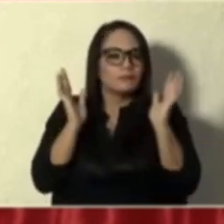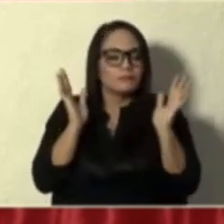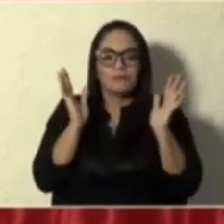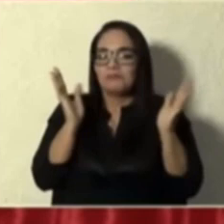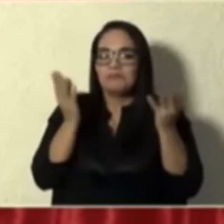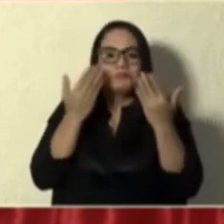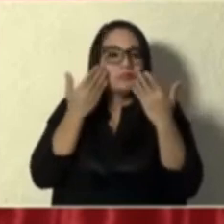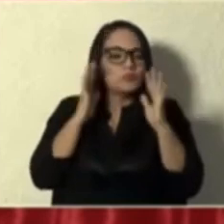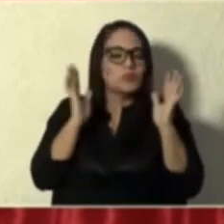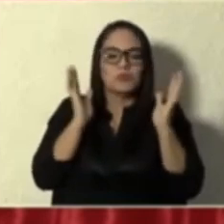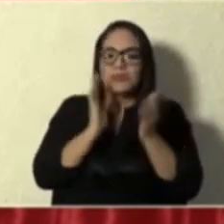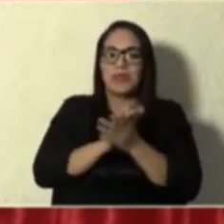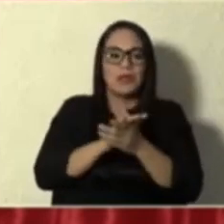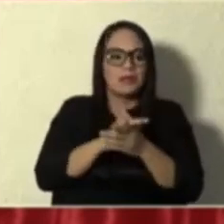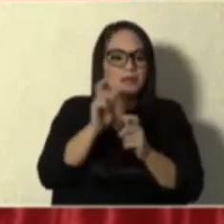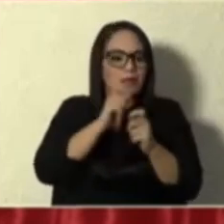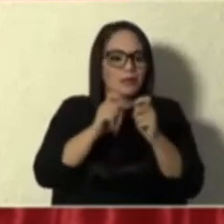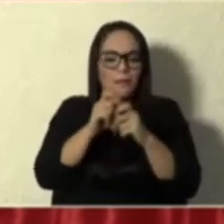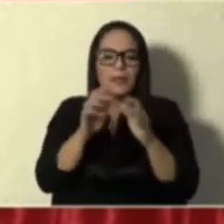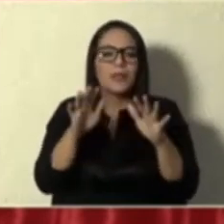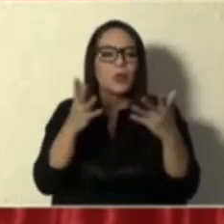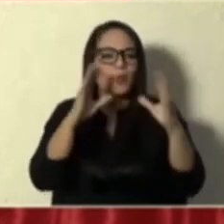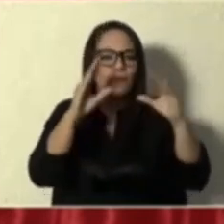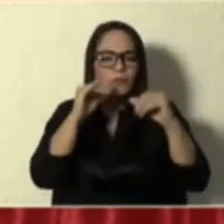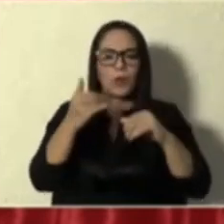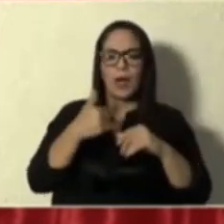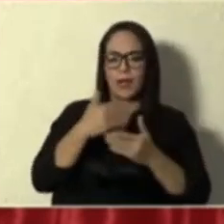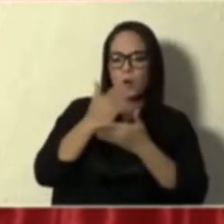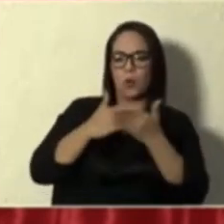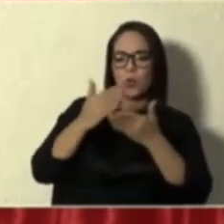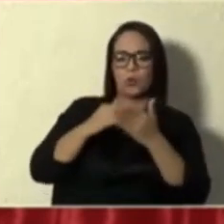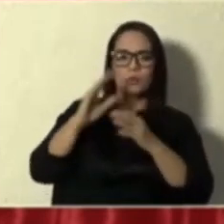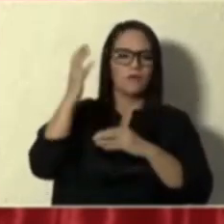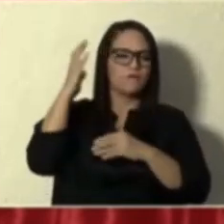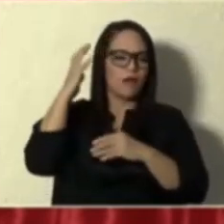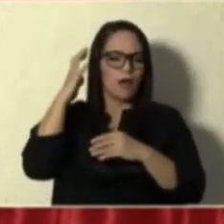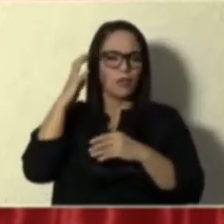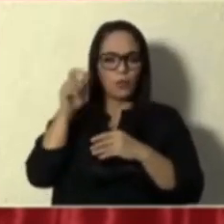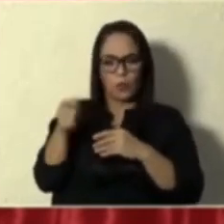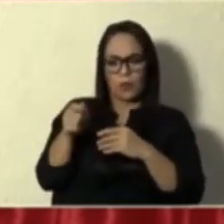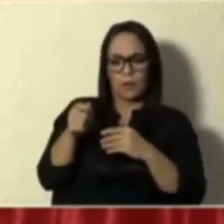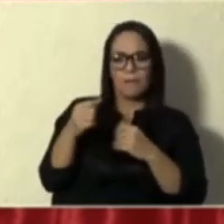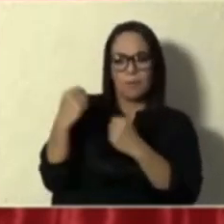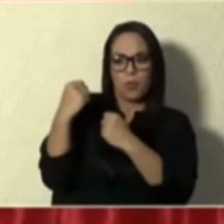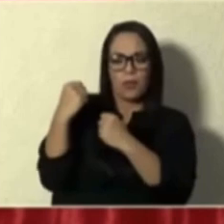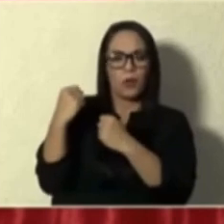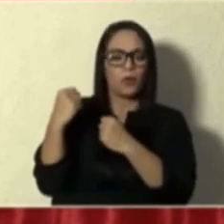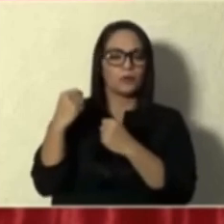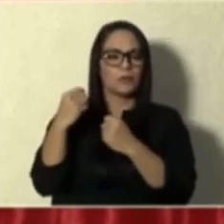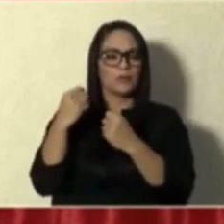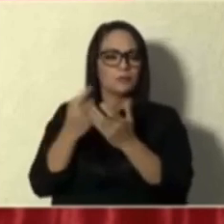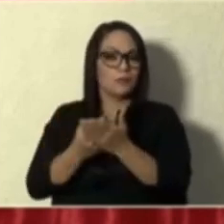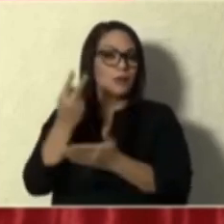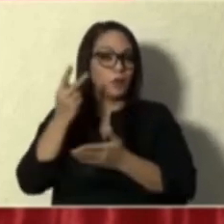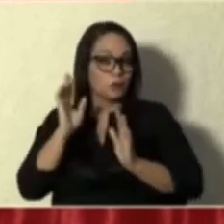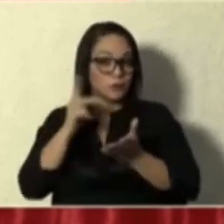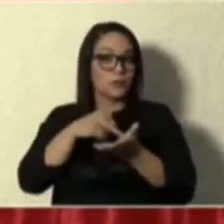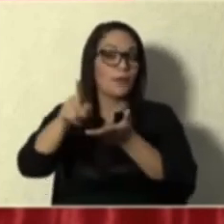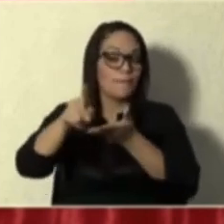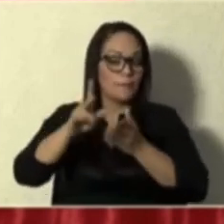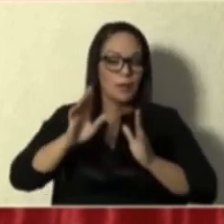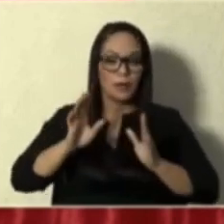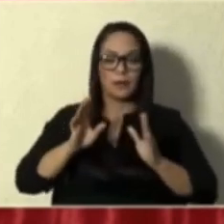el número de ley, etcétera, dicen que hay estaciones de radio en este país muy, muy poderosas y valiosas que pagan